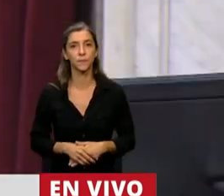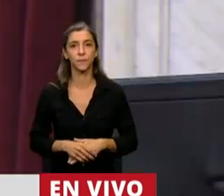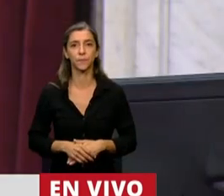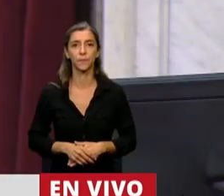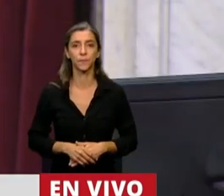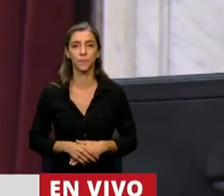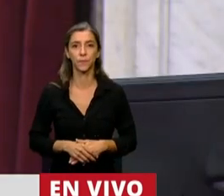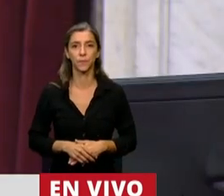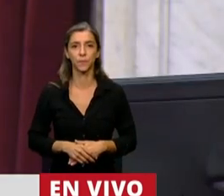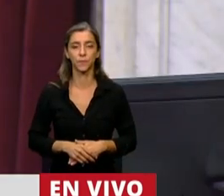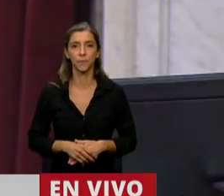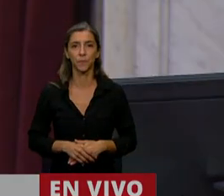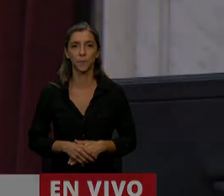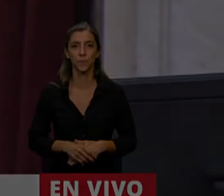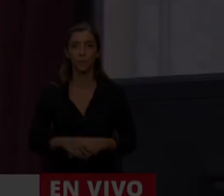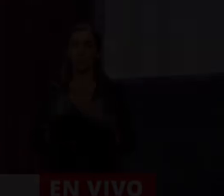gracias, diputado Ramón.